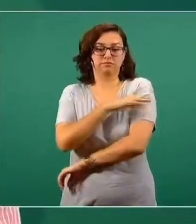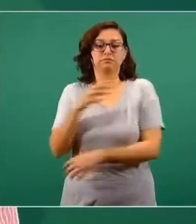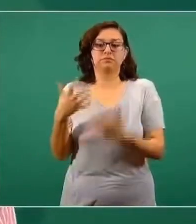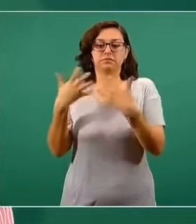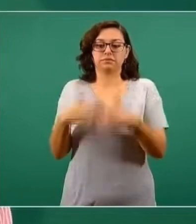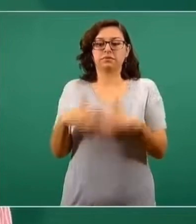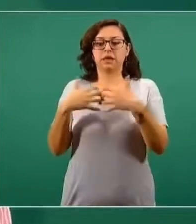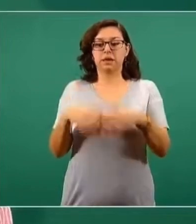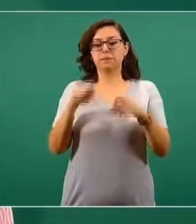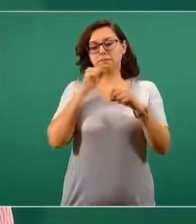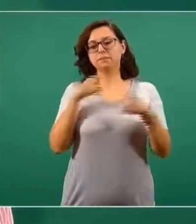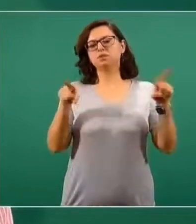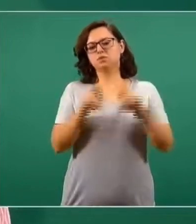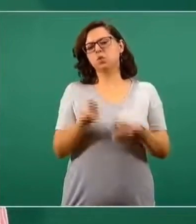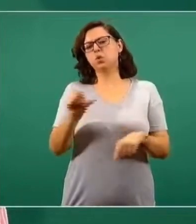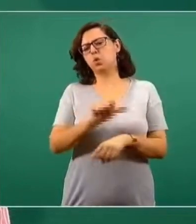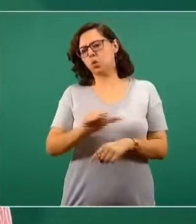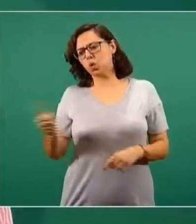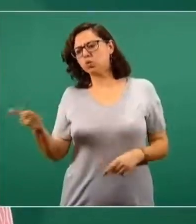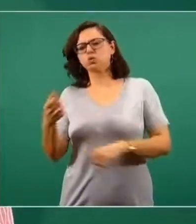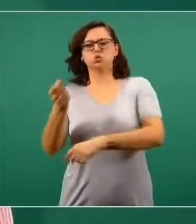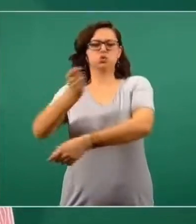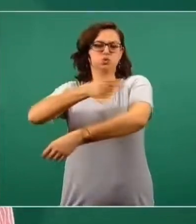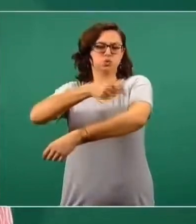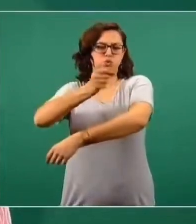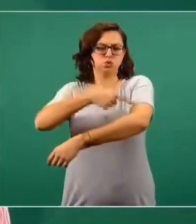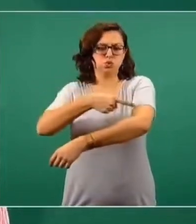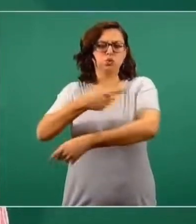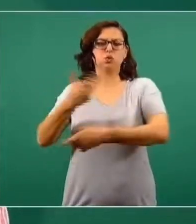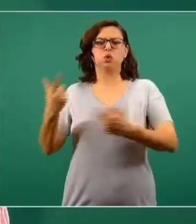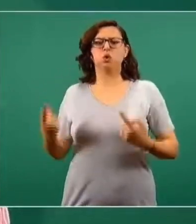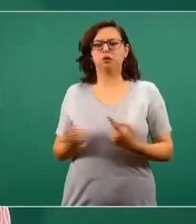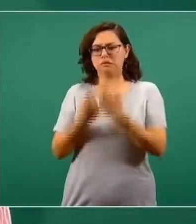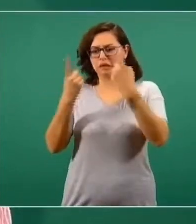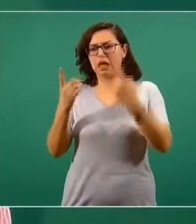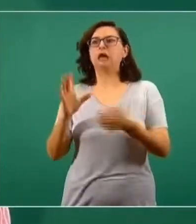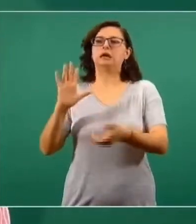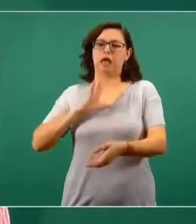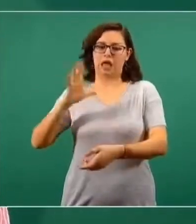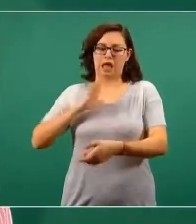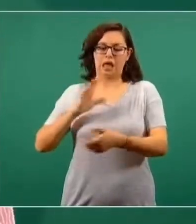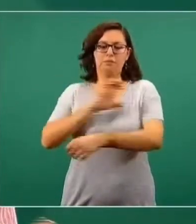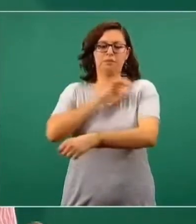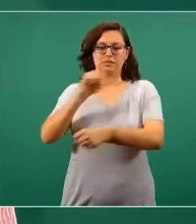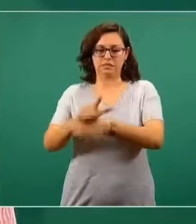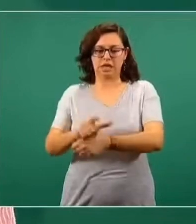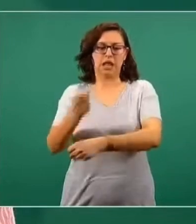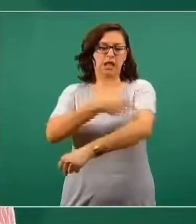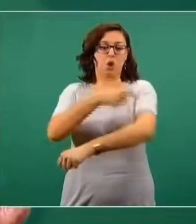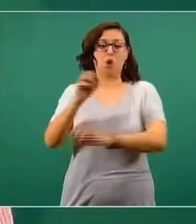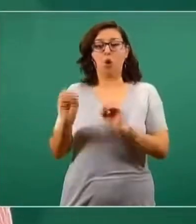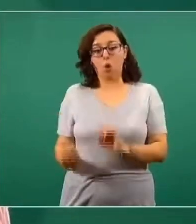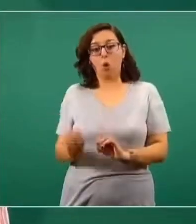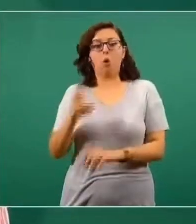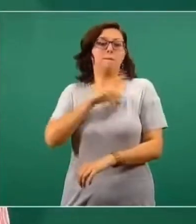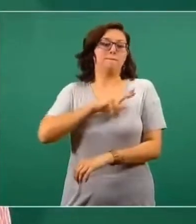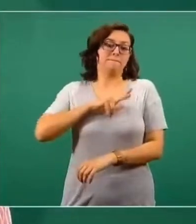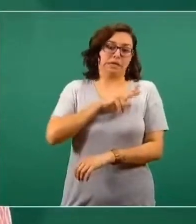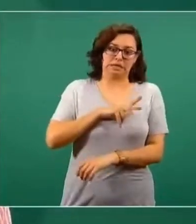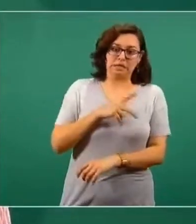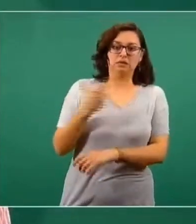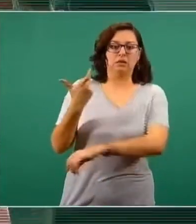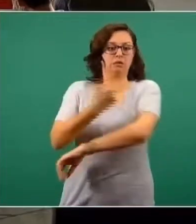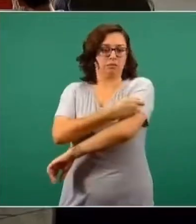productos para la salud, antisueros, antivenenos, que en años previos, en décadas previas,